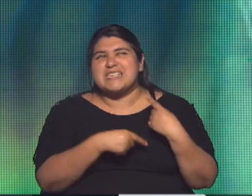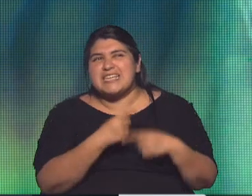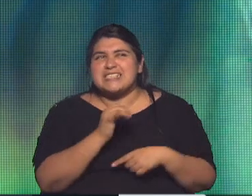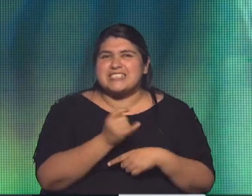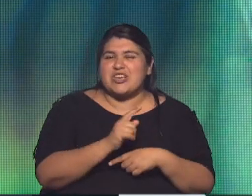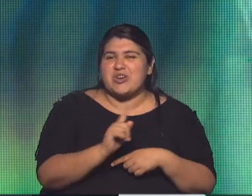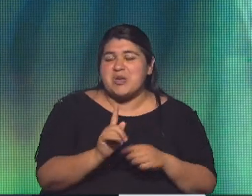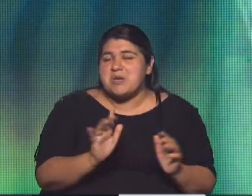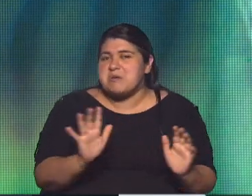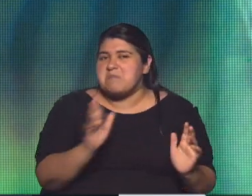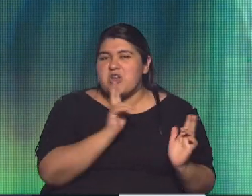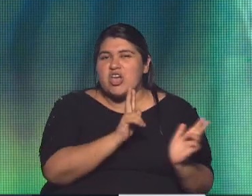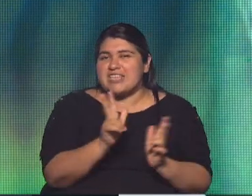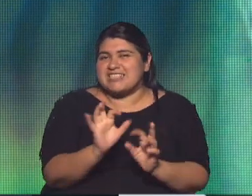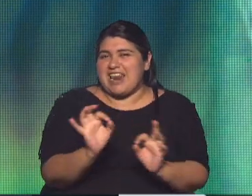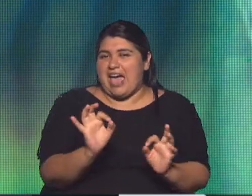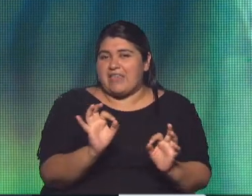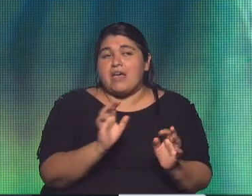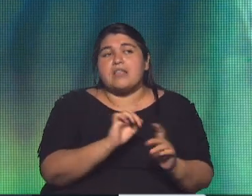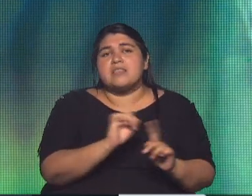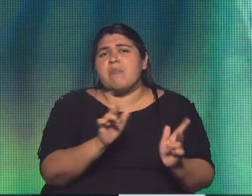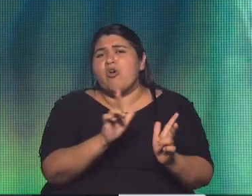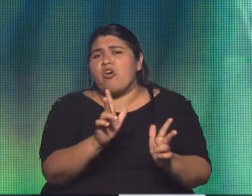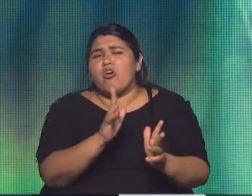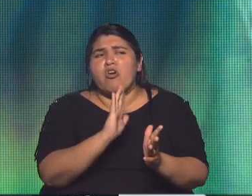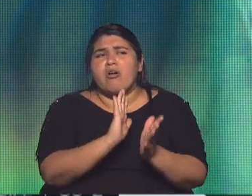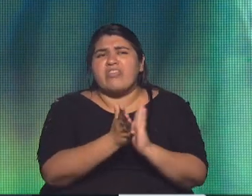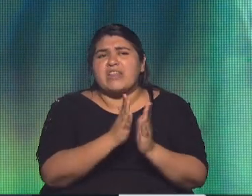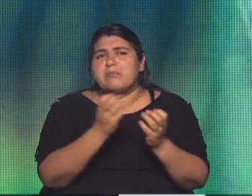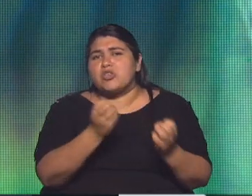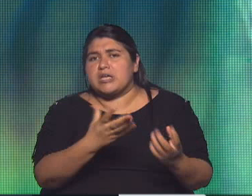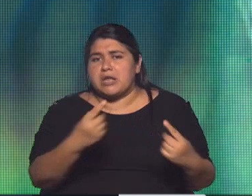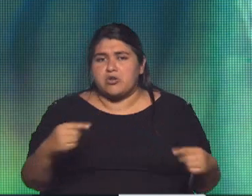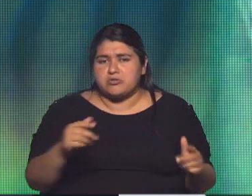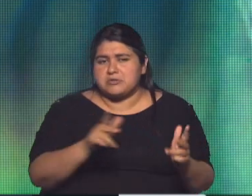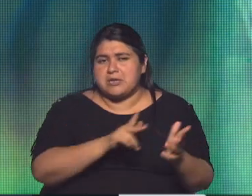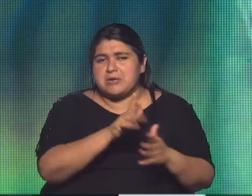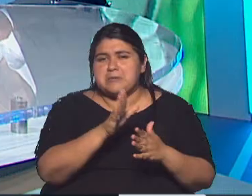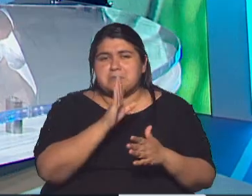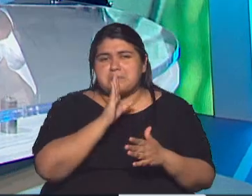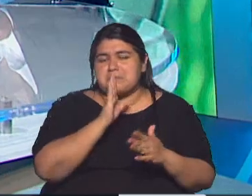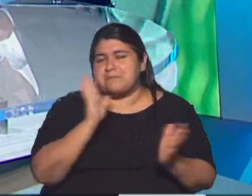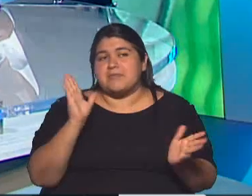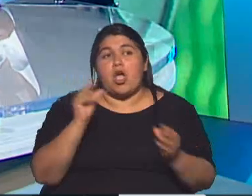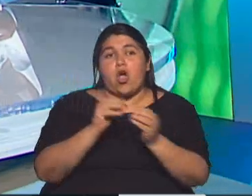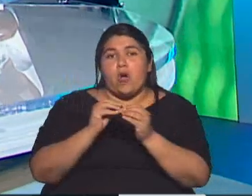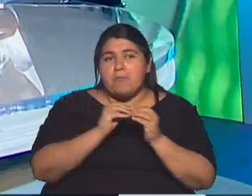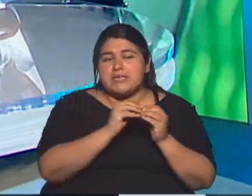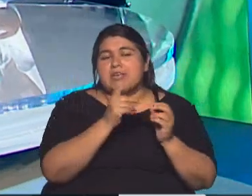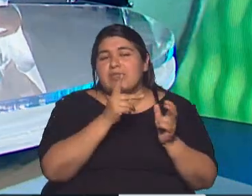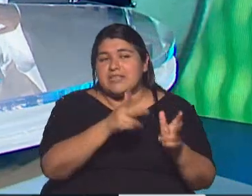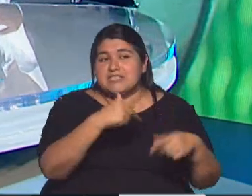ninguna precisión de cómo va el tratamiento. Por eso, esas palabras de algunos excompañeros diciendo es verdad,